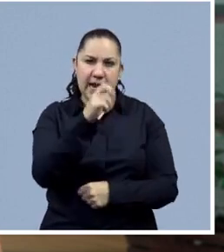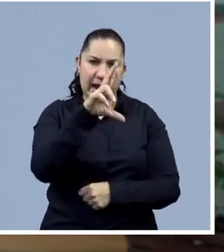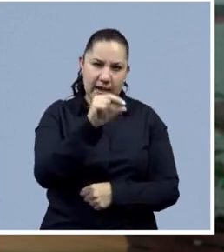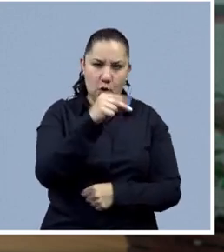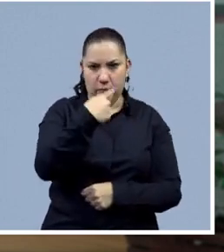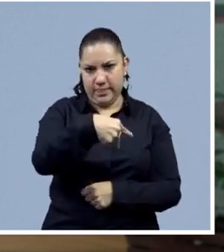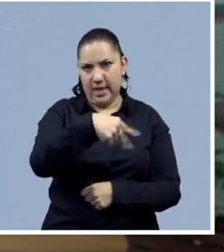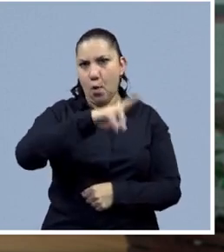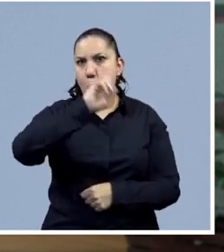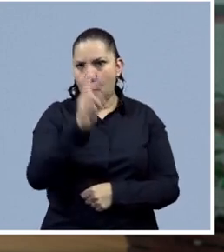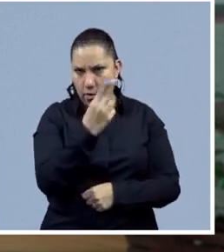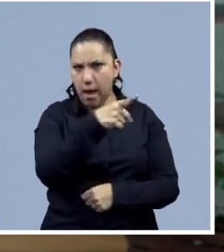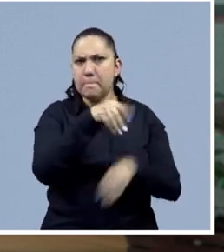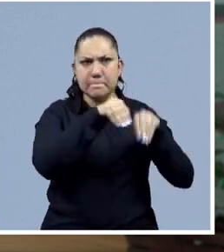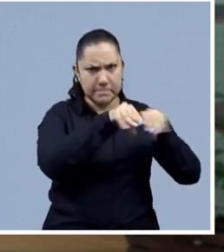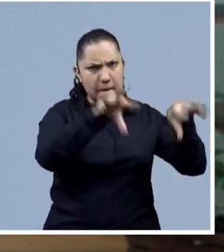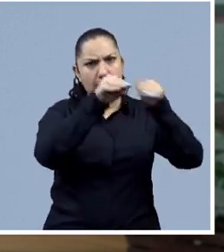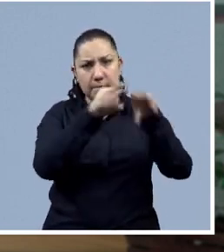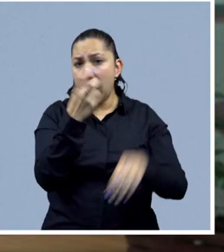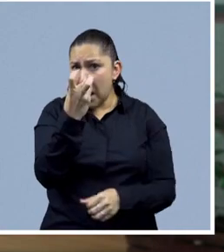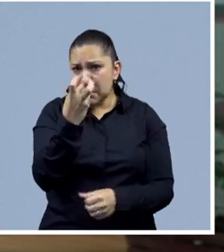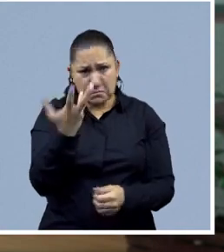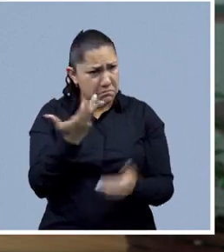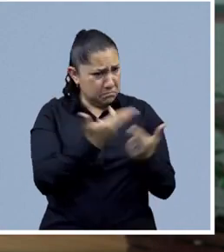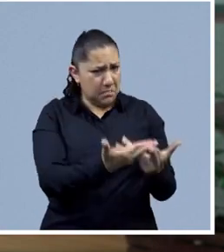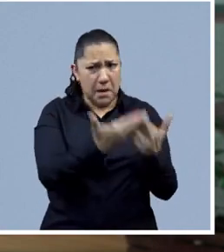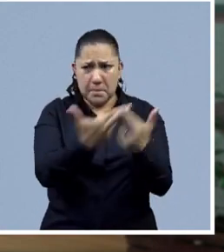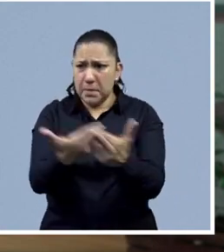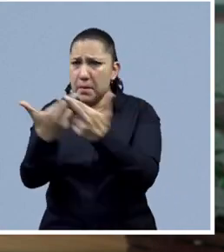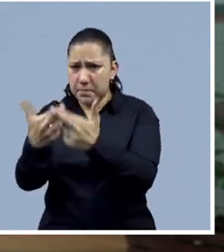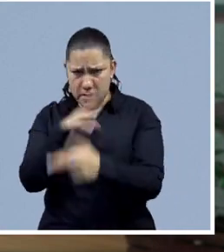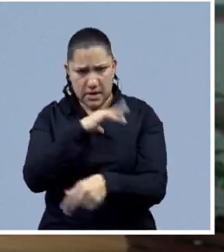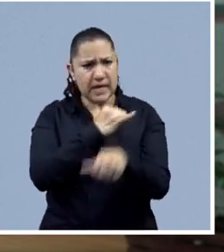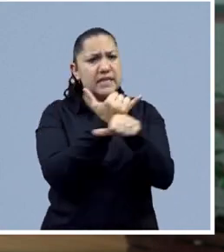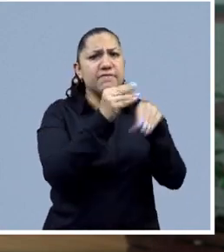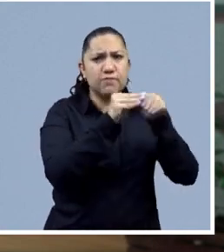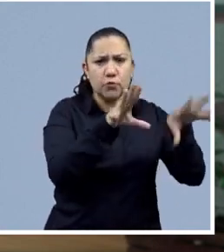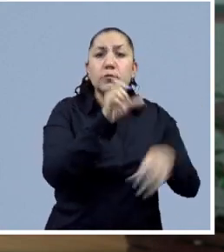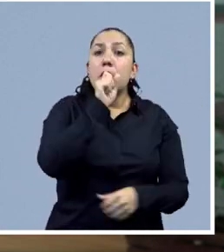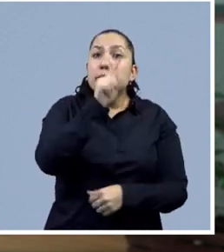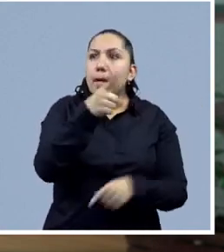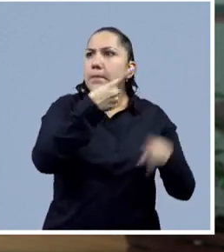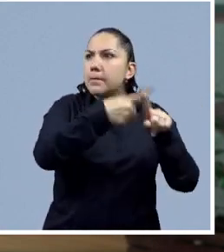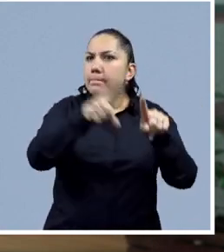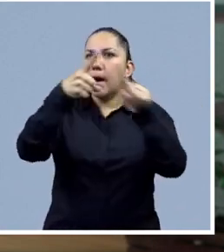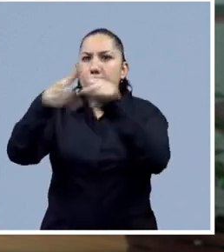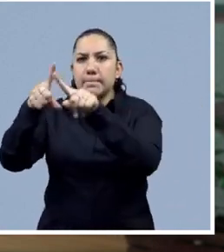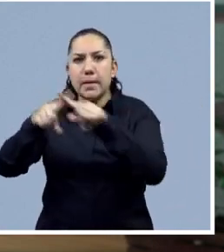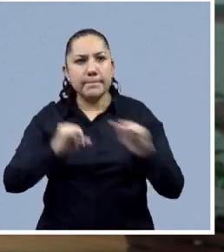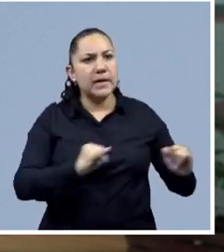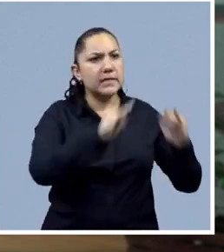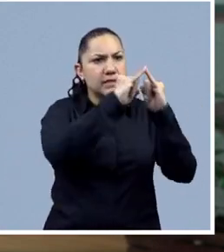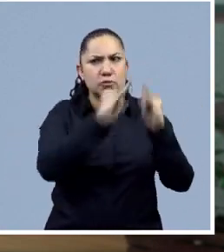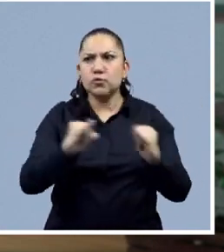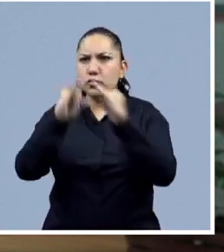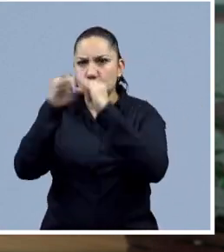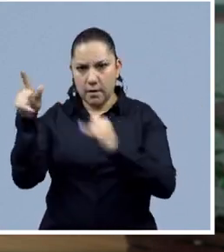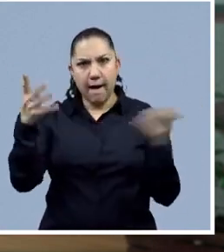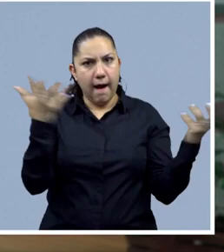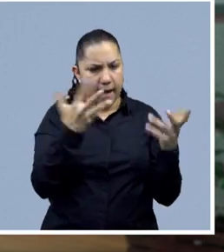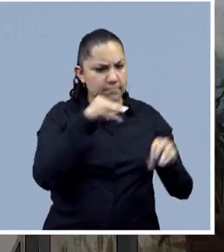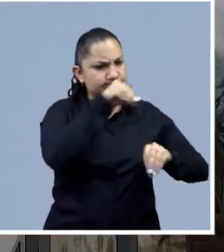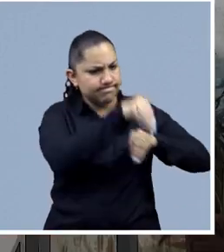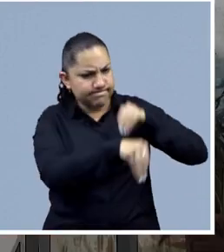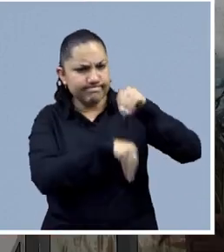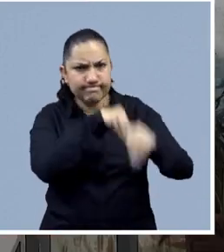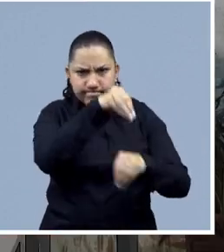Estudios de Género de nuestra propia universidad. Así que hay mucha información disponible que podemos consultar y todo este tipo de instituciones, Pau, trabajan justamente para